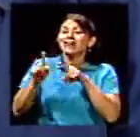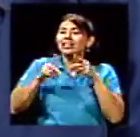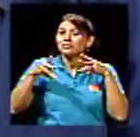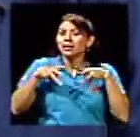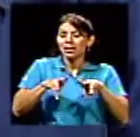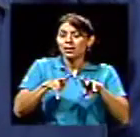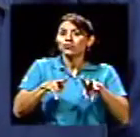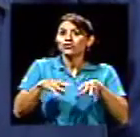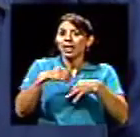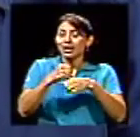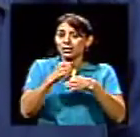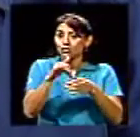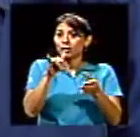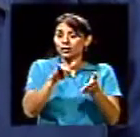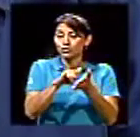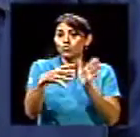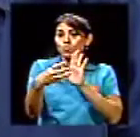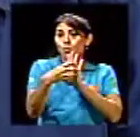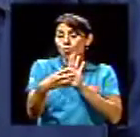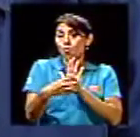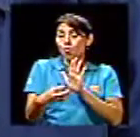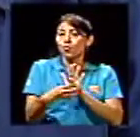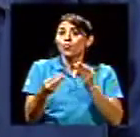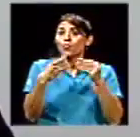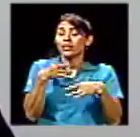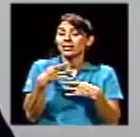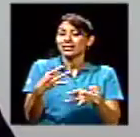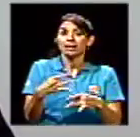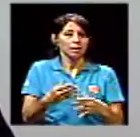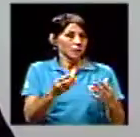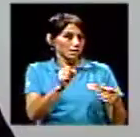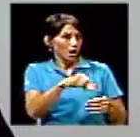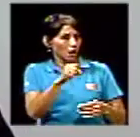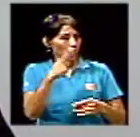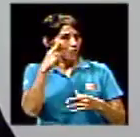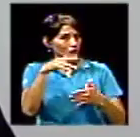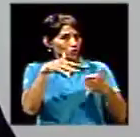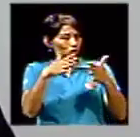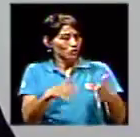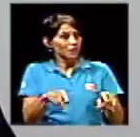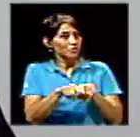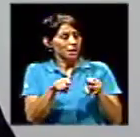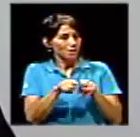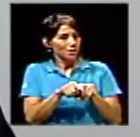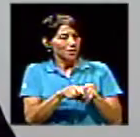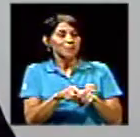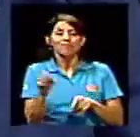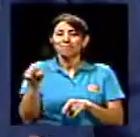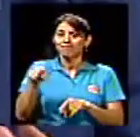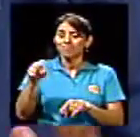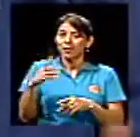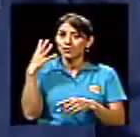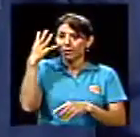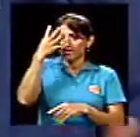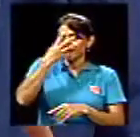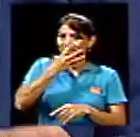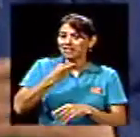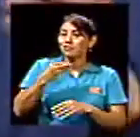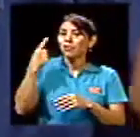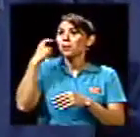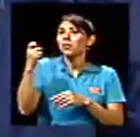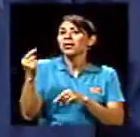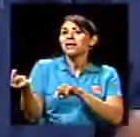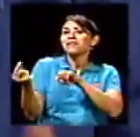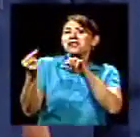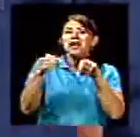Ha sido interesante. Ha sido una proyección bastante, bastante interesante. Claro, y para los estudiantes debe haber sido... Y para los estudiantes es lindísimo. Entran ellos, los entrevistan y